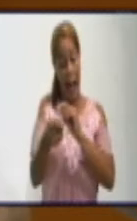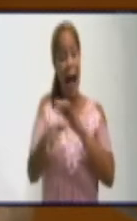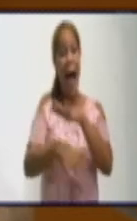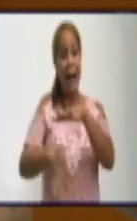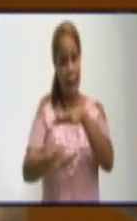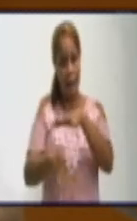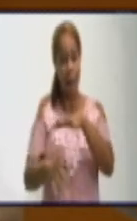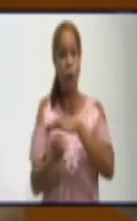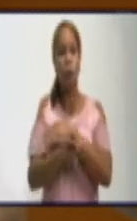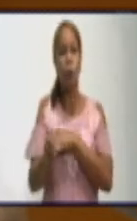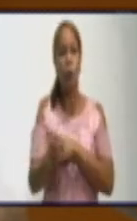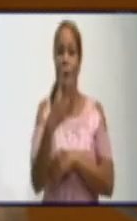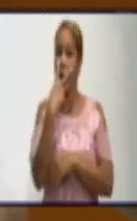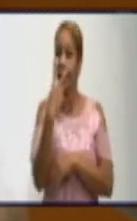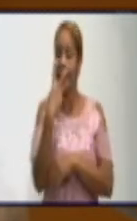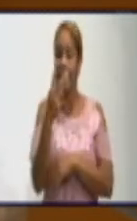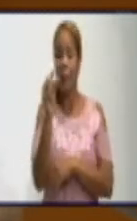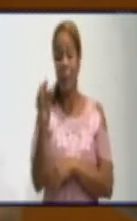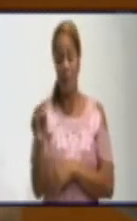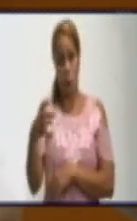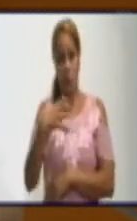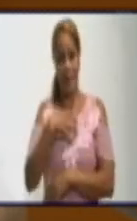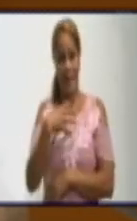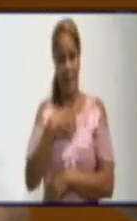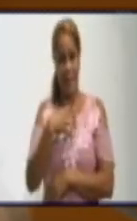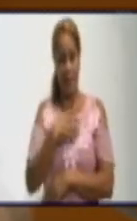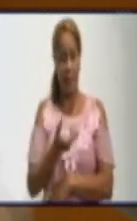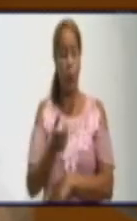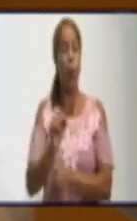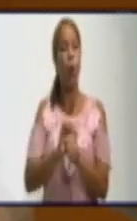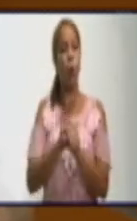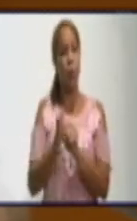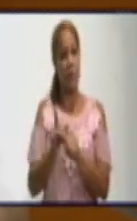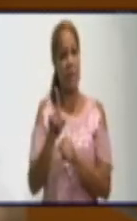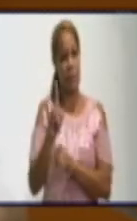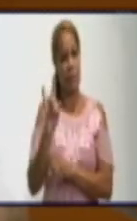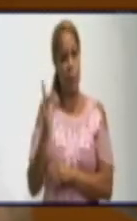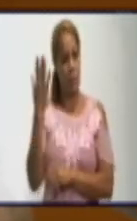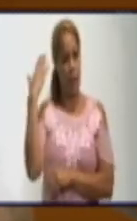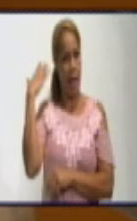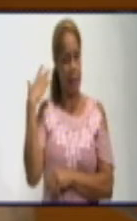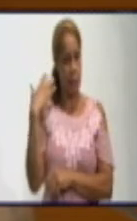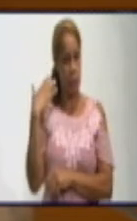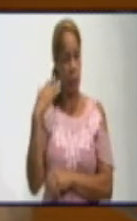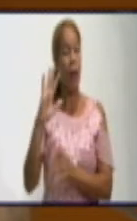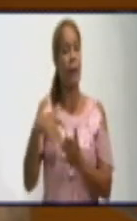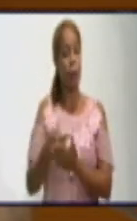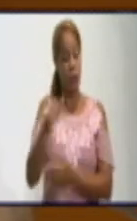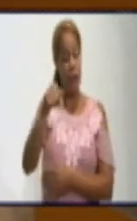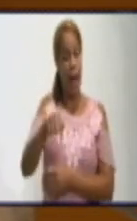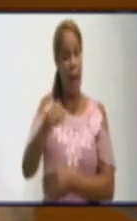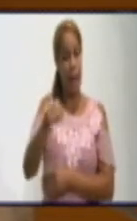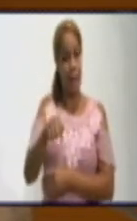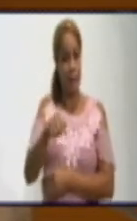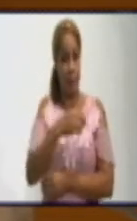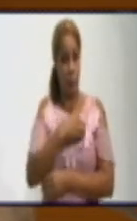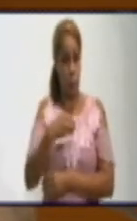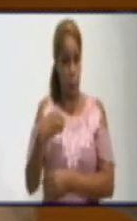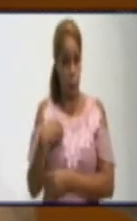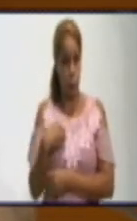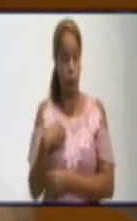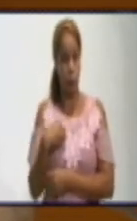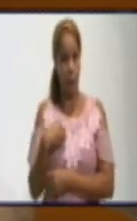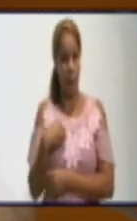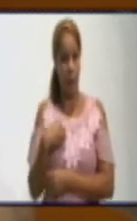recuperación a pacientes que han convalescientes de la COVID. A esta consulta, quien remite al paciente, esta